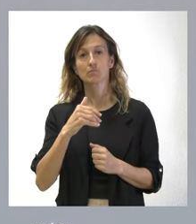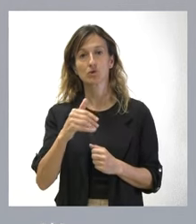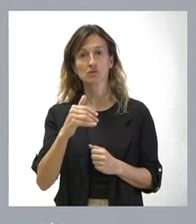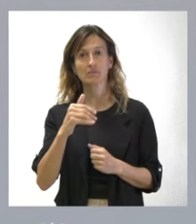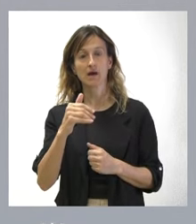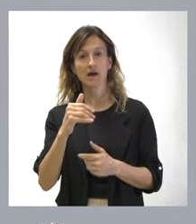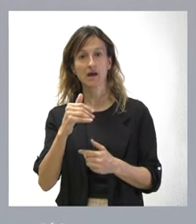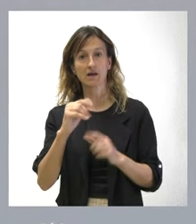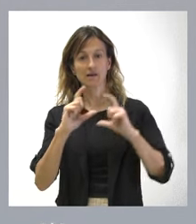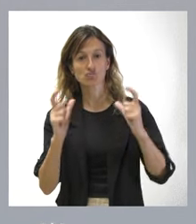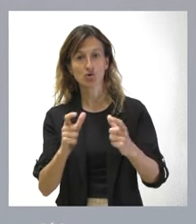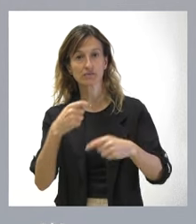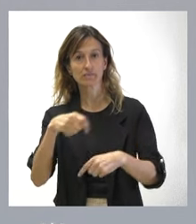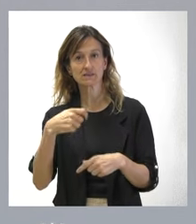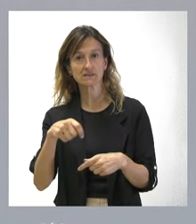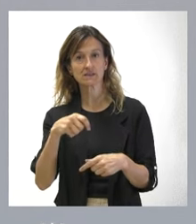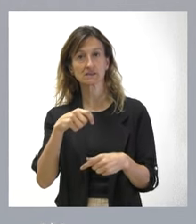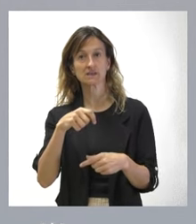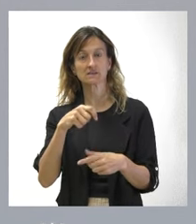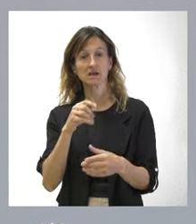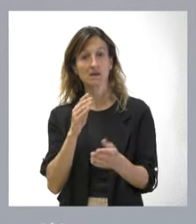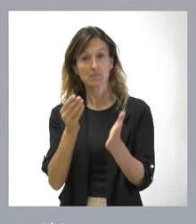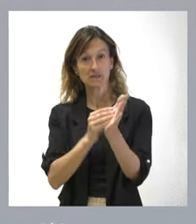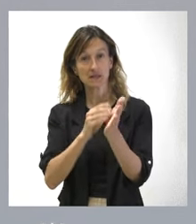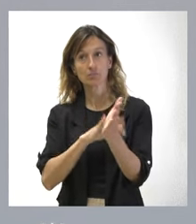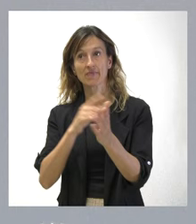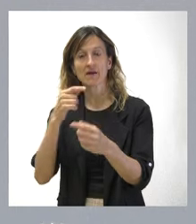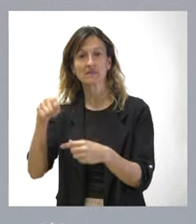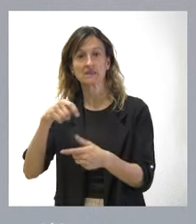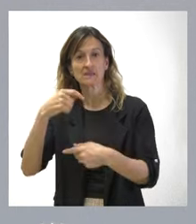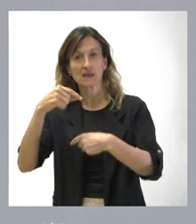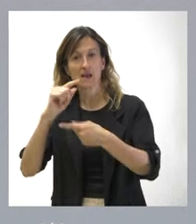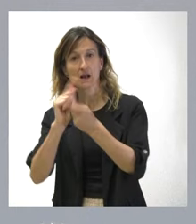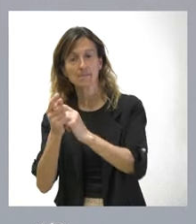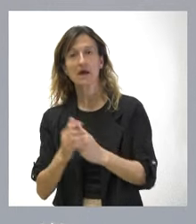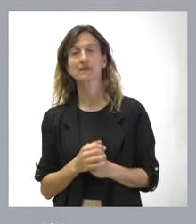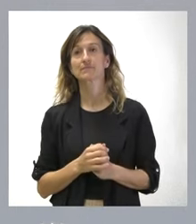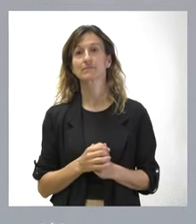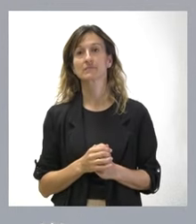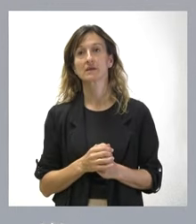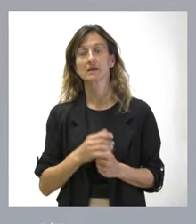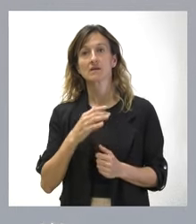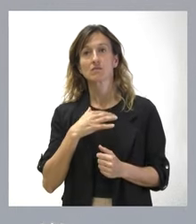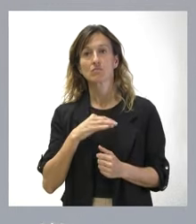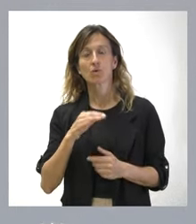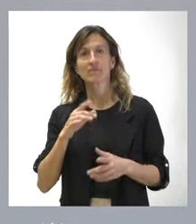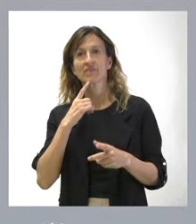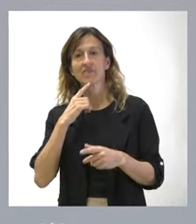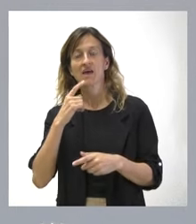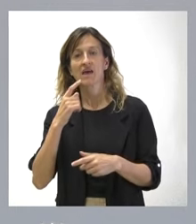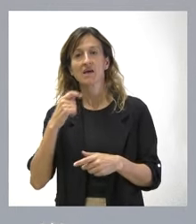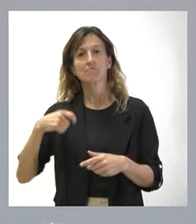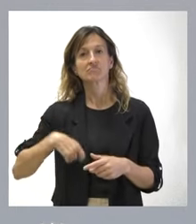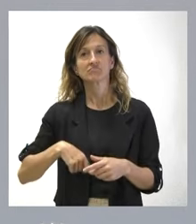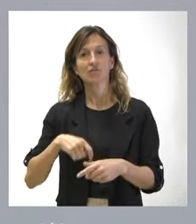presidentes y esperemos el Gobierno lo pueda corregir con que esa carencia de médicos sea un delito por parte del